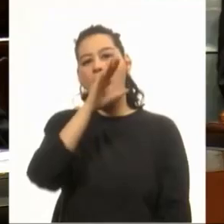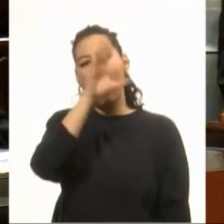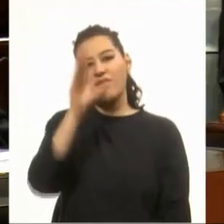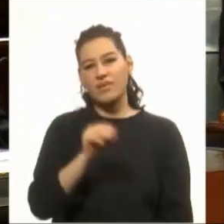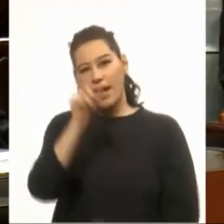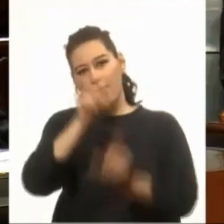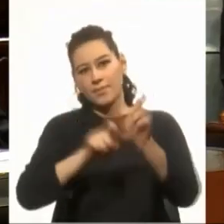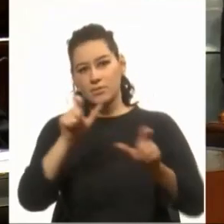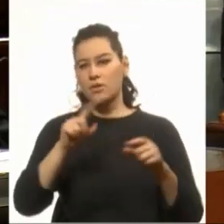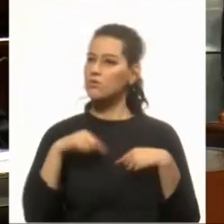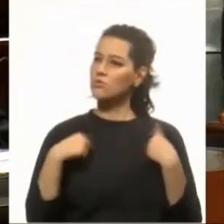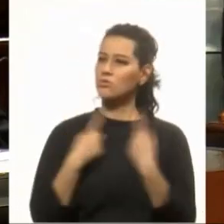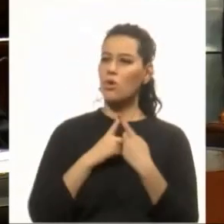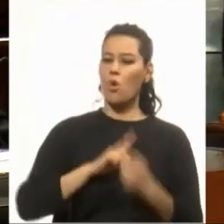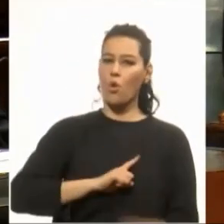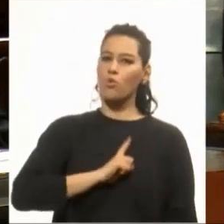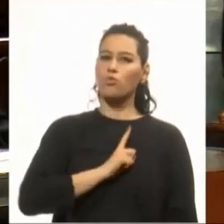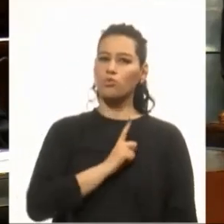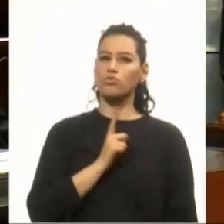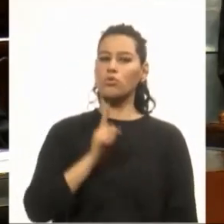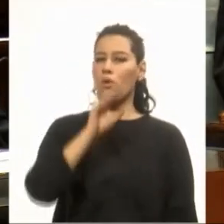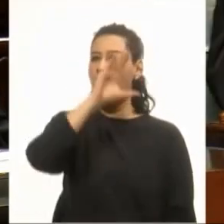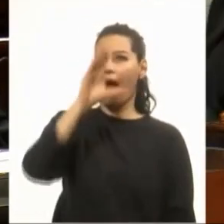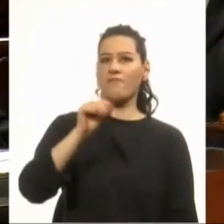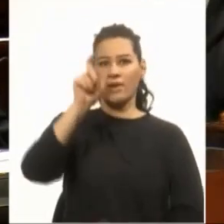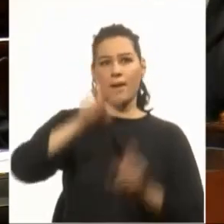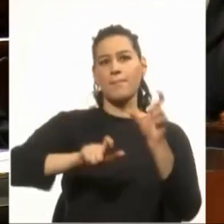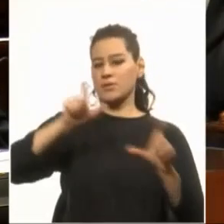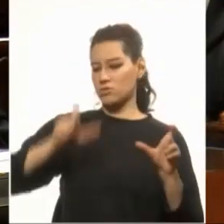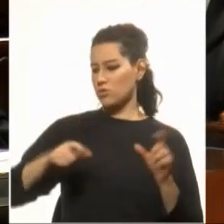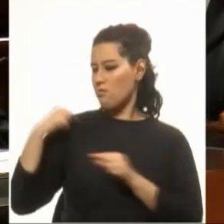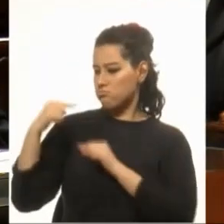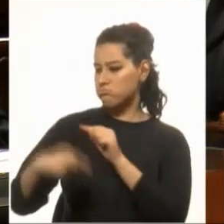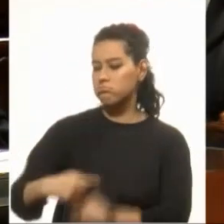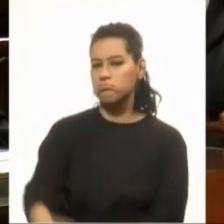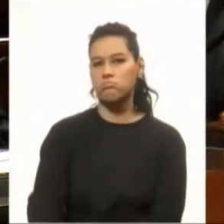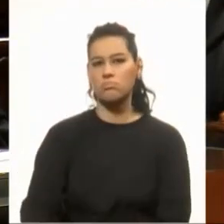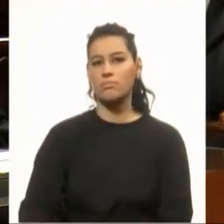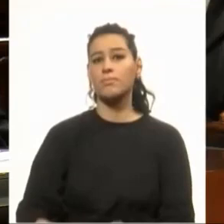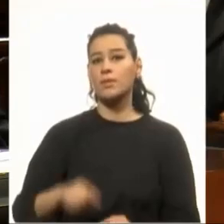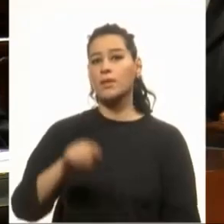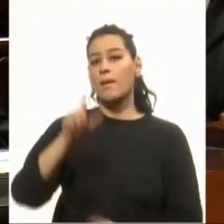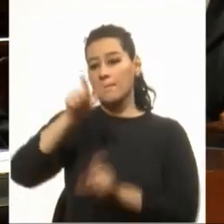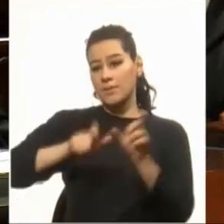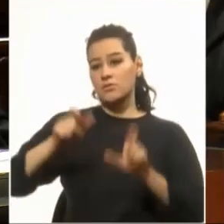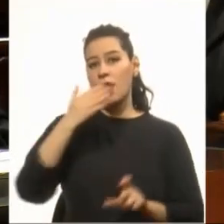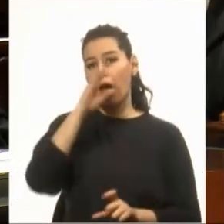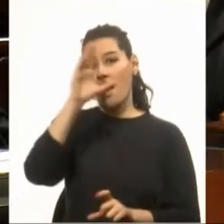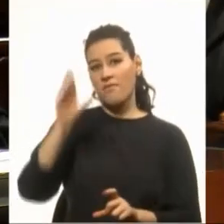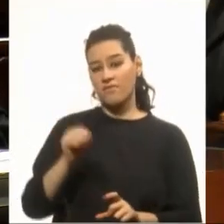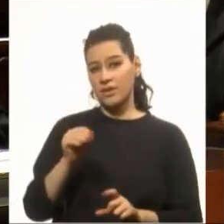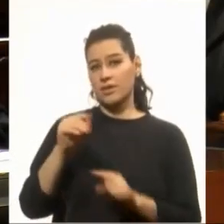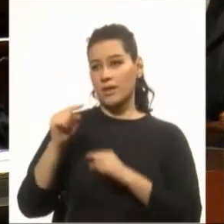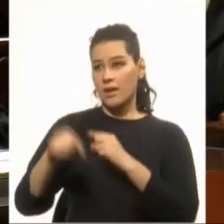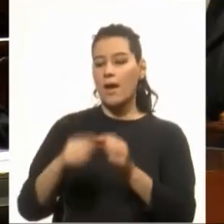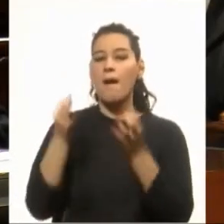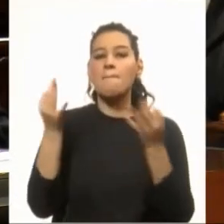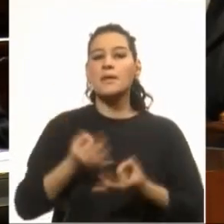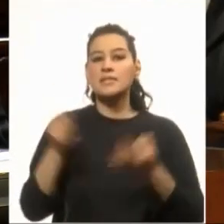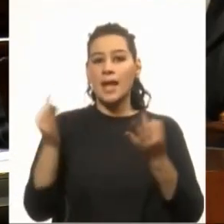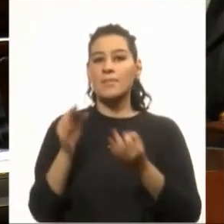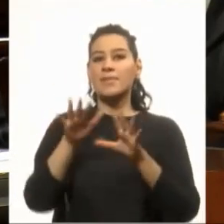Estamos orgullosos de nuestros africanos. La población africana, y particularmente la de las zonas